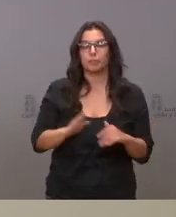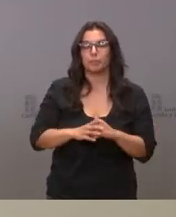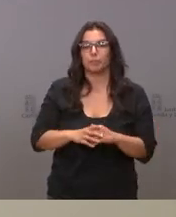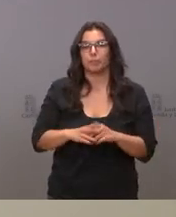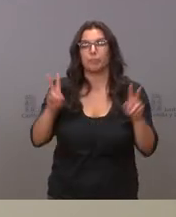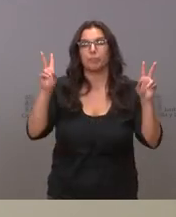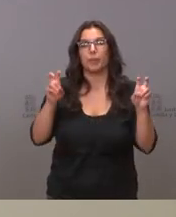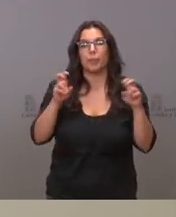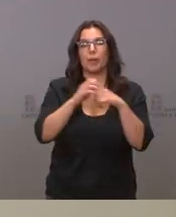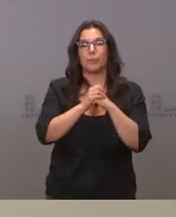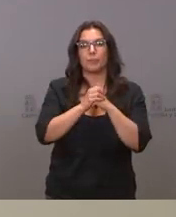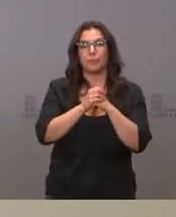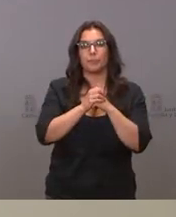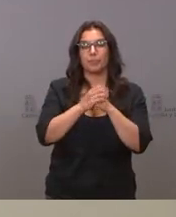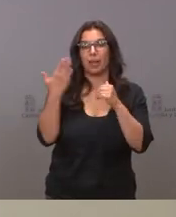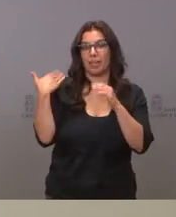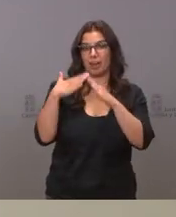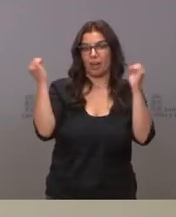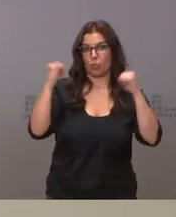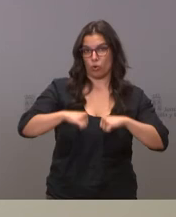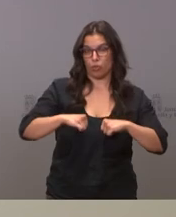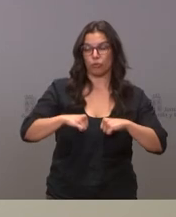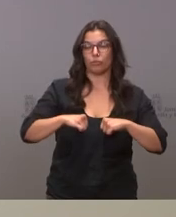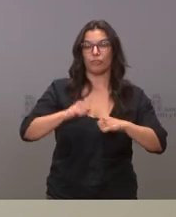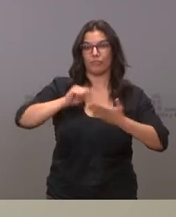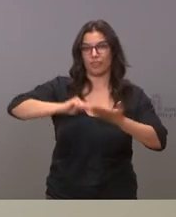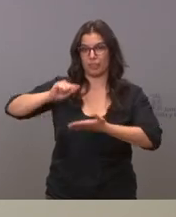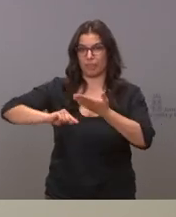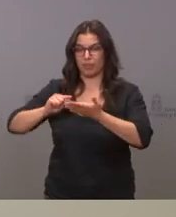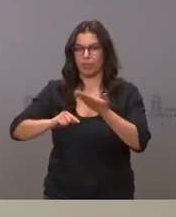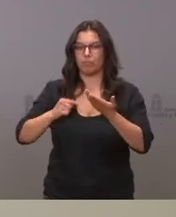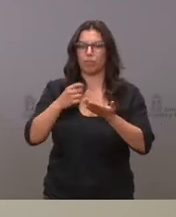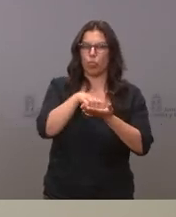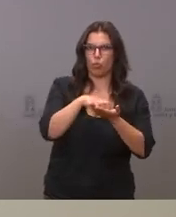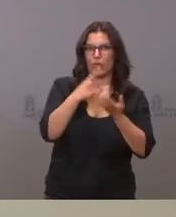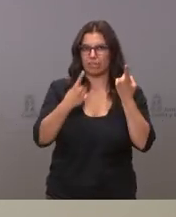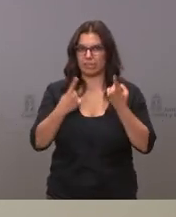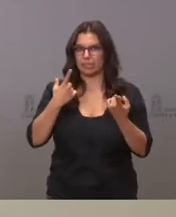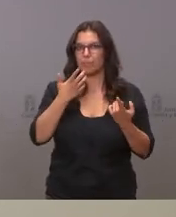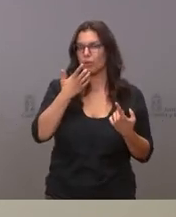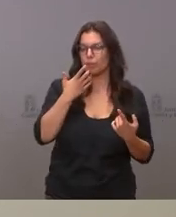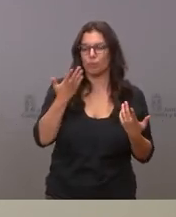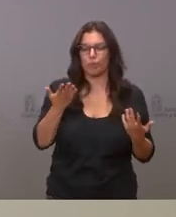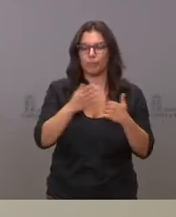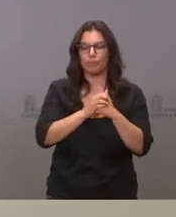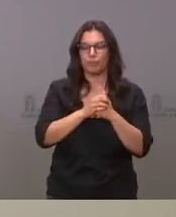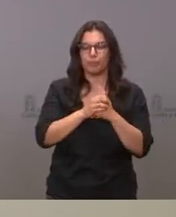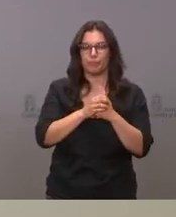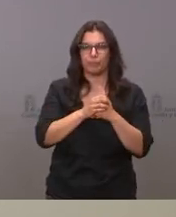los acuerdos firmados ayer quedaron en el aire algunas cosas como ¿Qué va a ocurrir? se